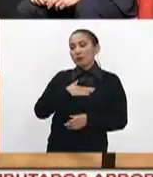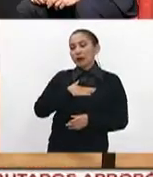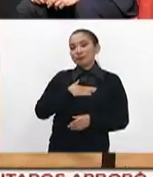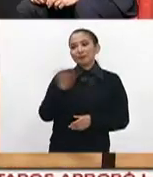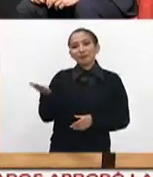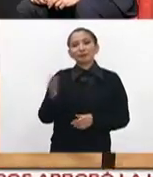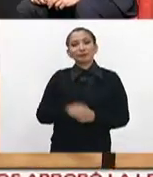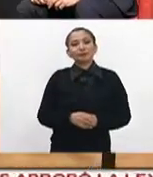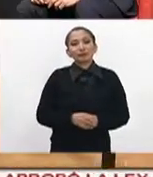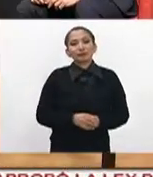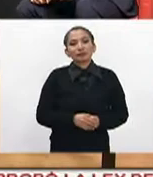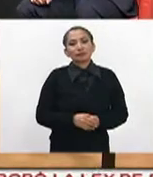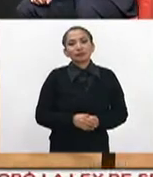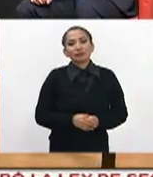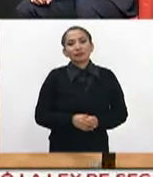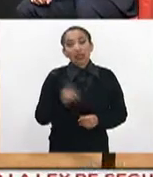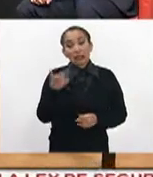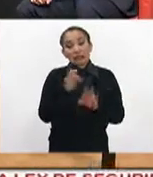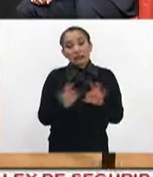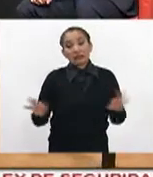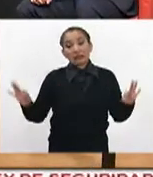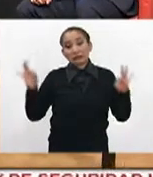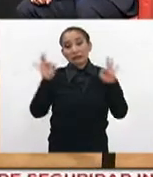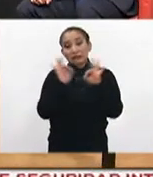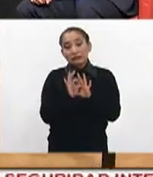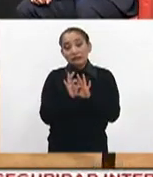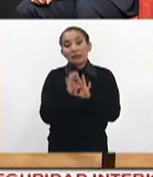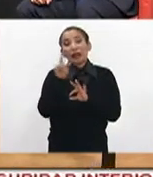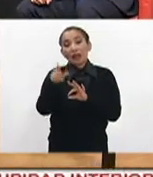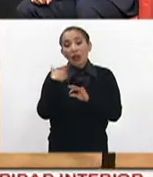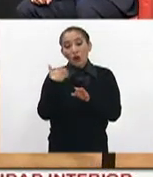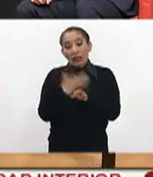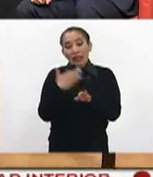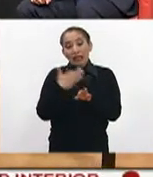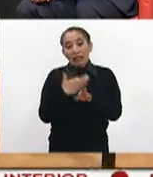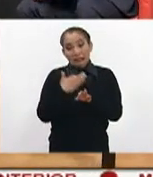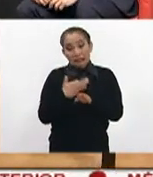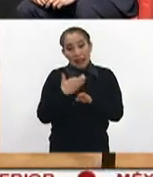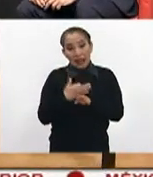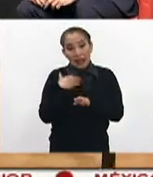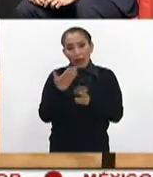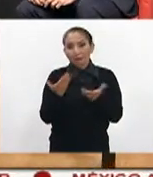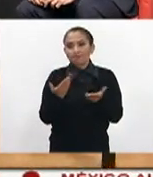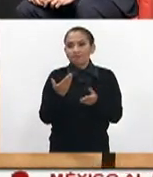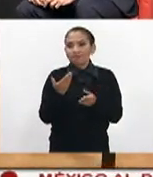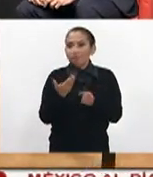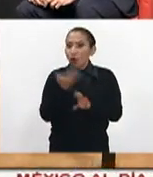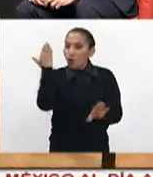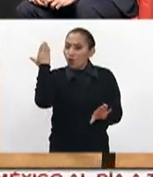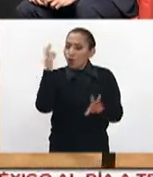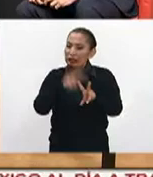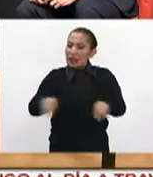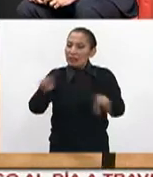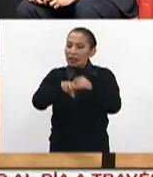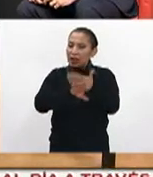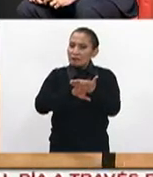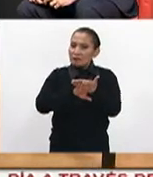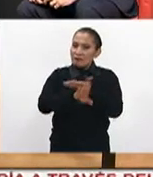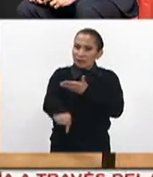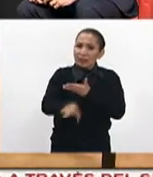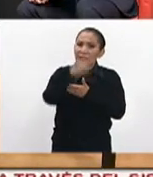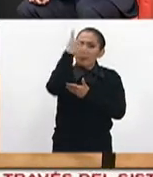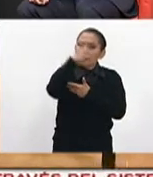Es un importante momento de mucho análisis y de prevención